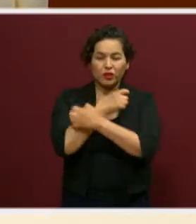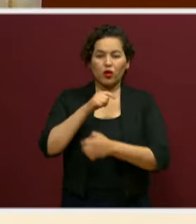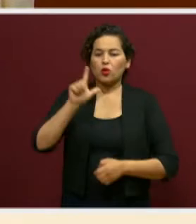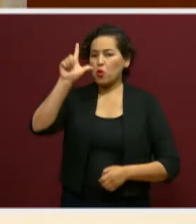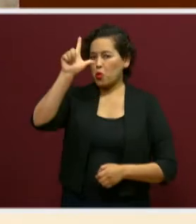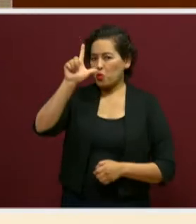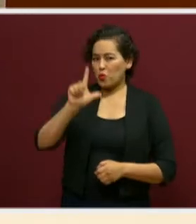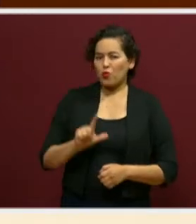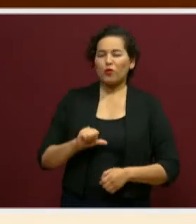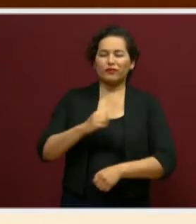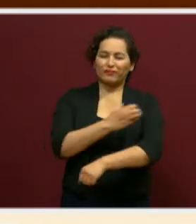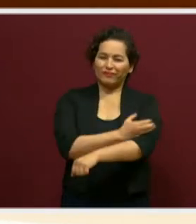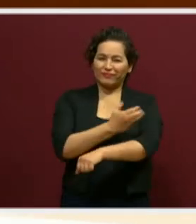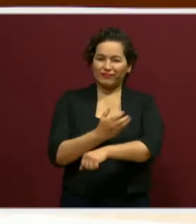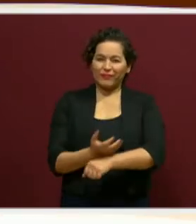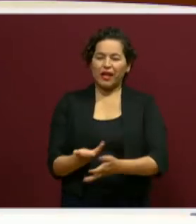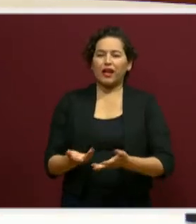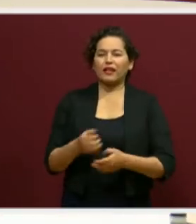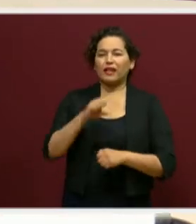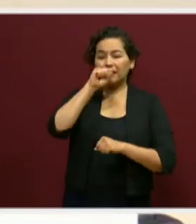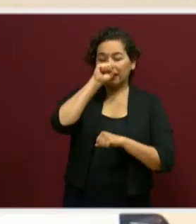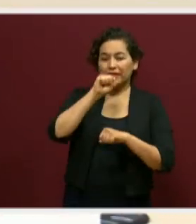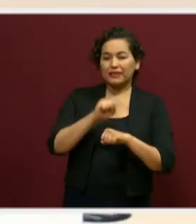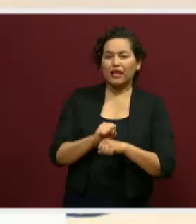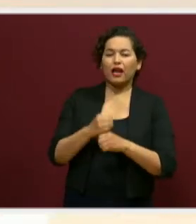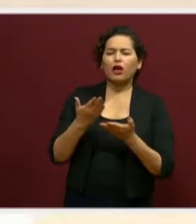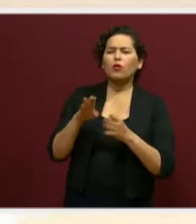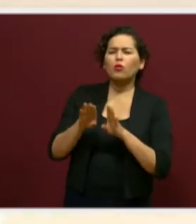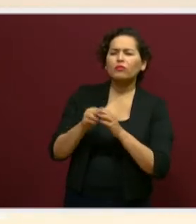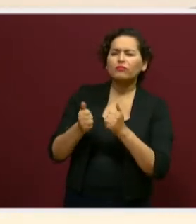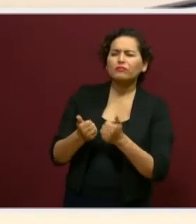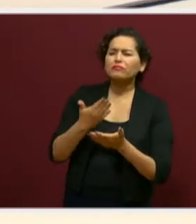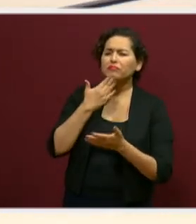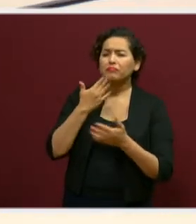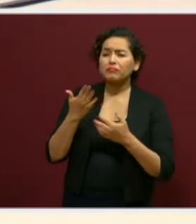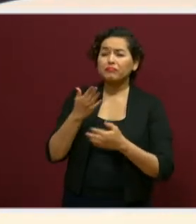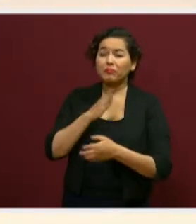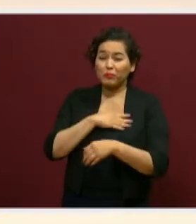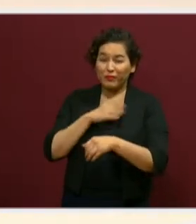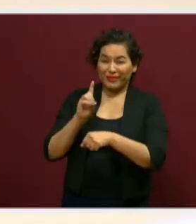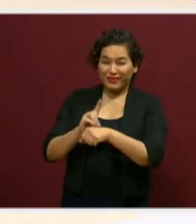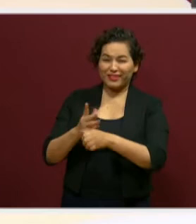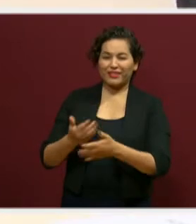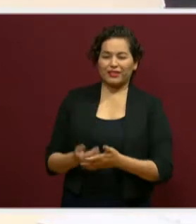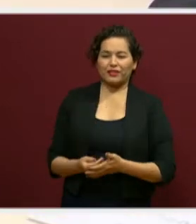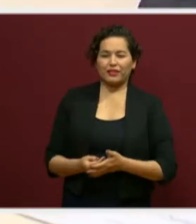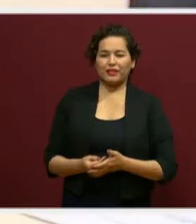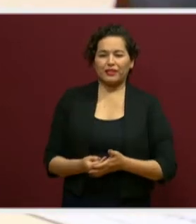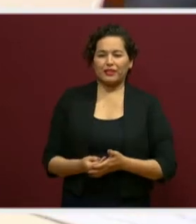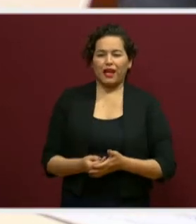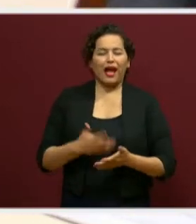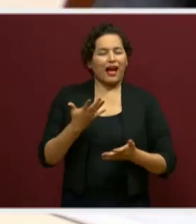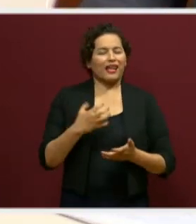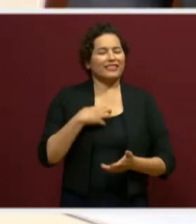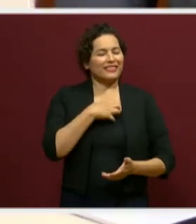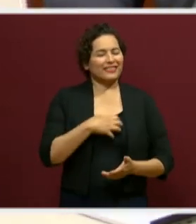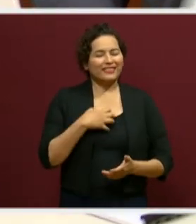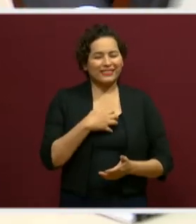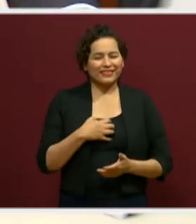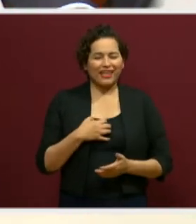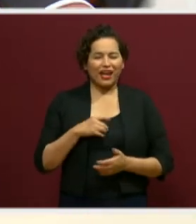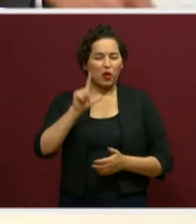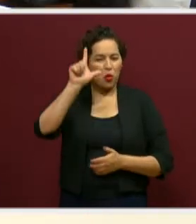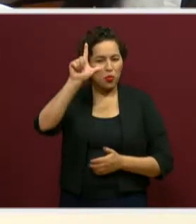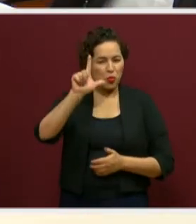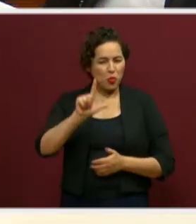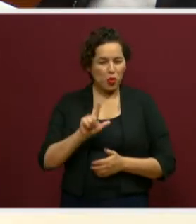programa. Secretario Melitón Lozano Pérez, ¿cómo le va? Muy buen día. Hola, Gaby. Siempre contento de venir los días lunes a dialogar